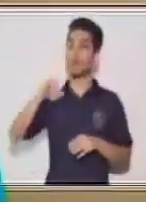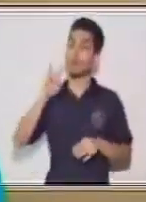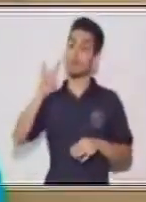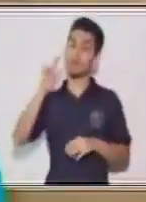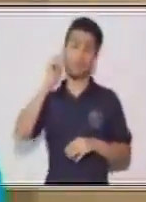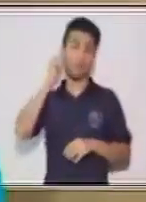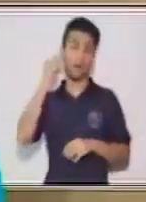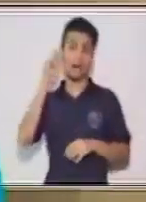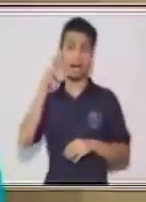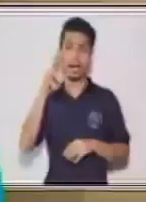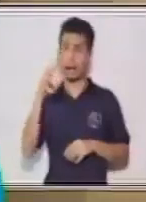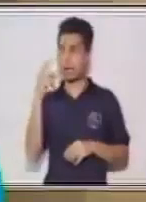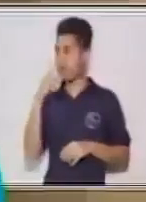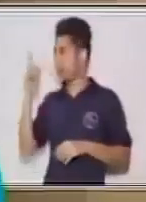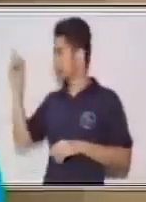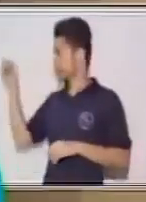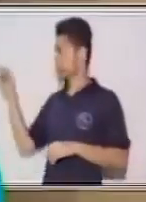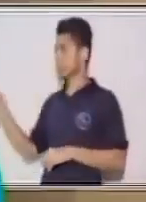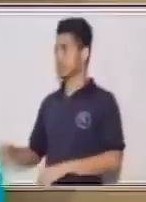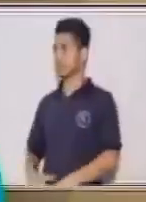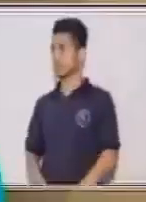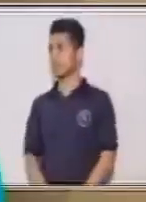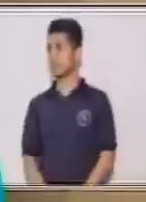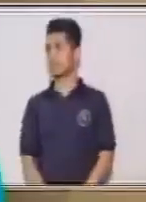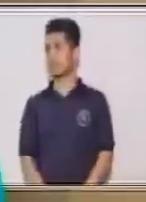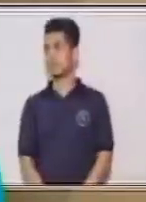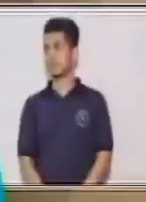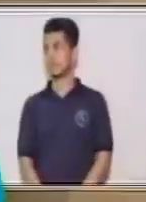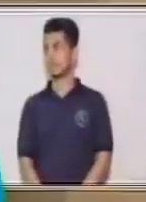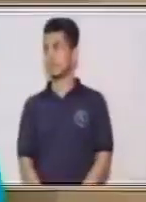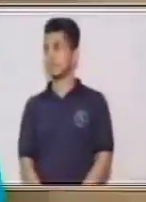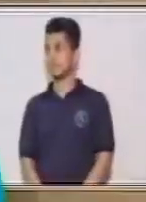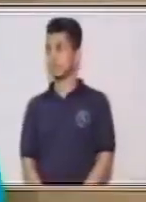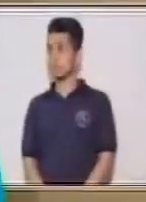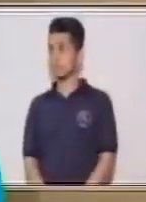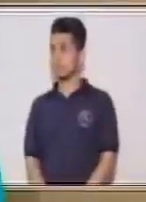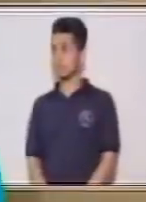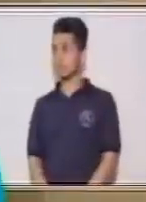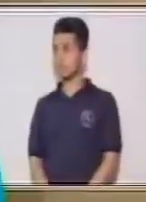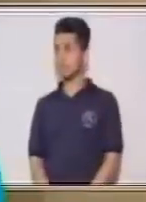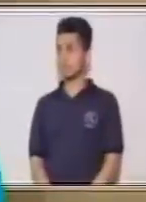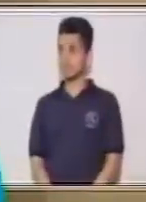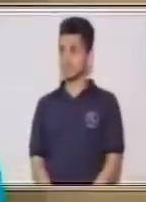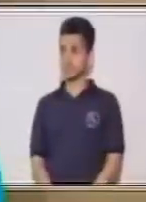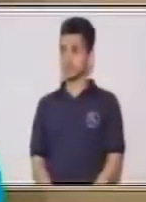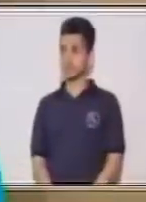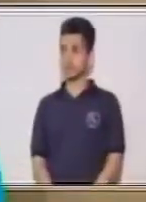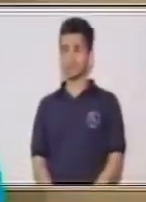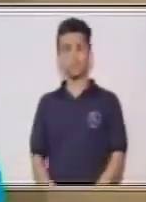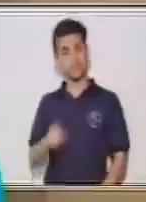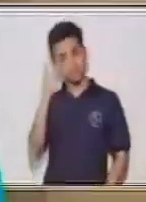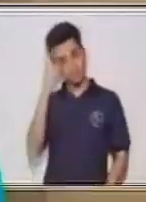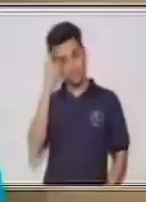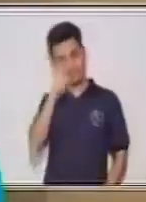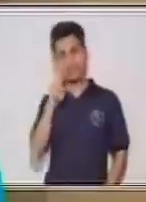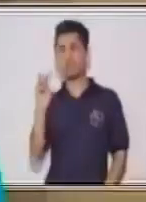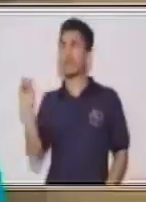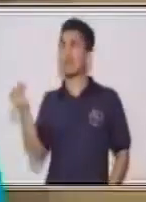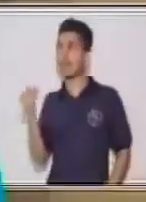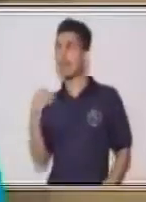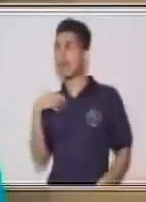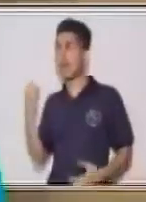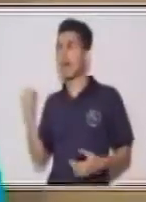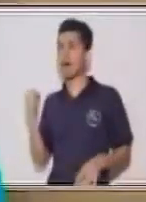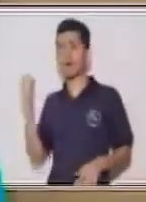Vamos a colocar acá jugar. ¿A qué se te viene a la mente cuando decimos el verbo jugar? Te imagino que